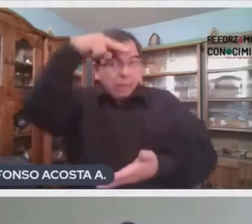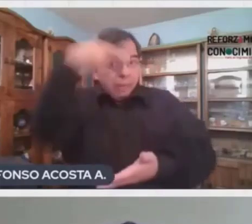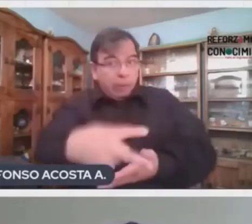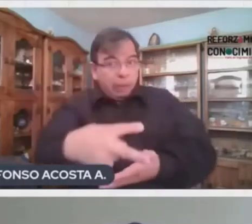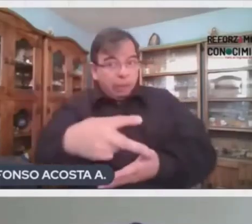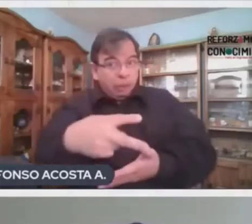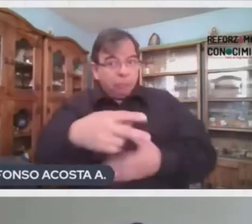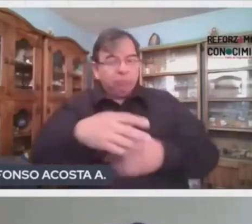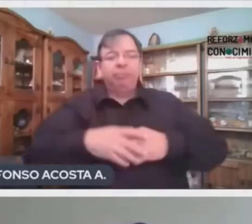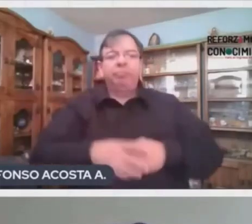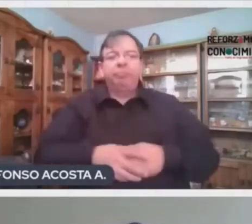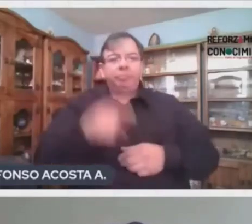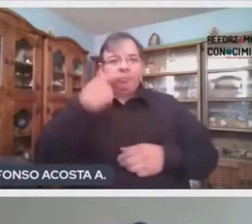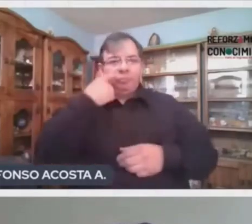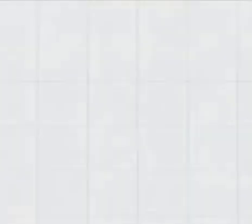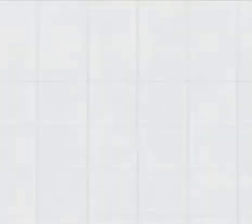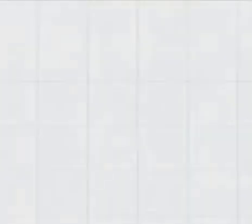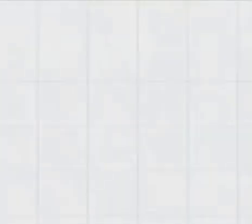va la pregunta, Rito.